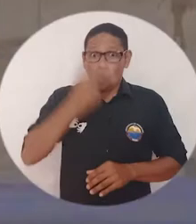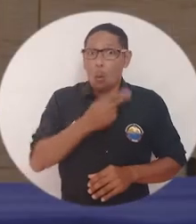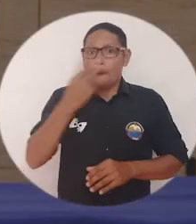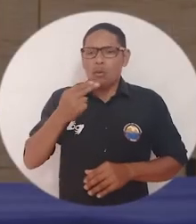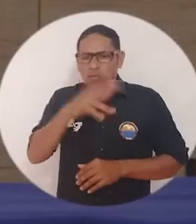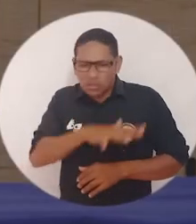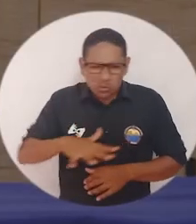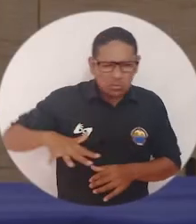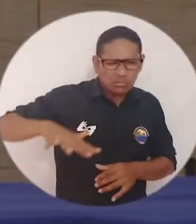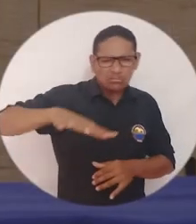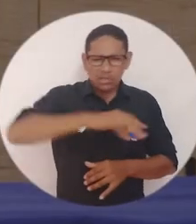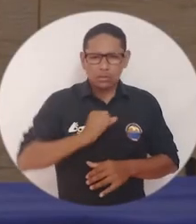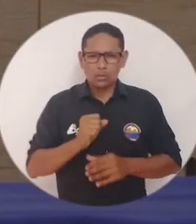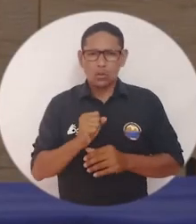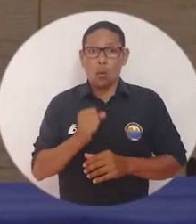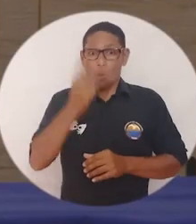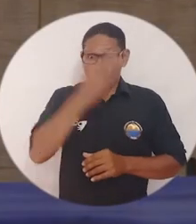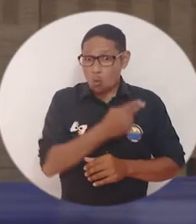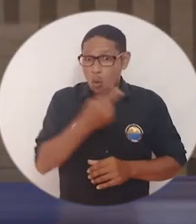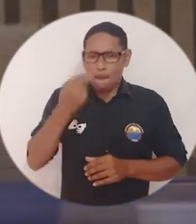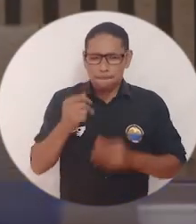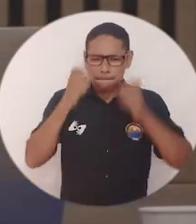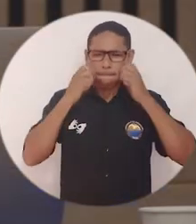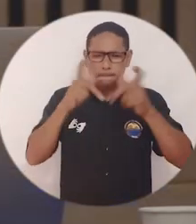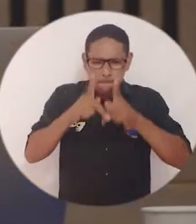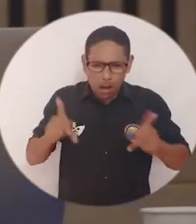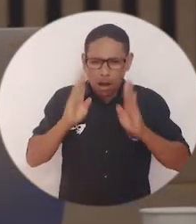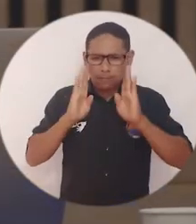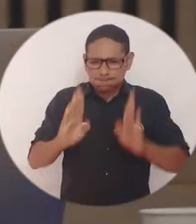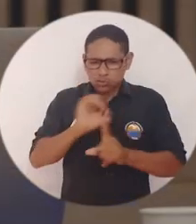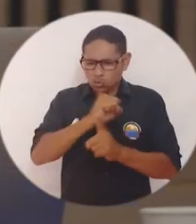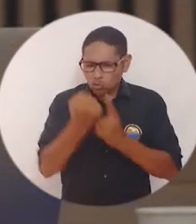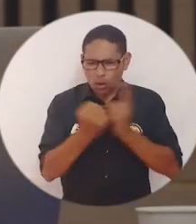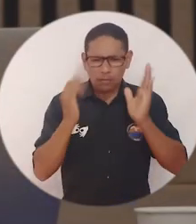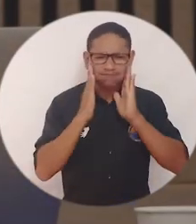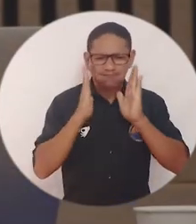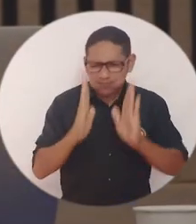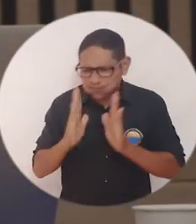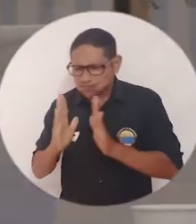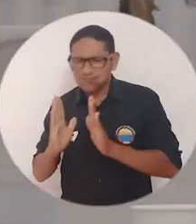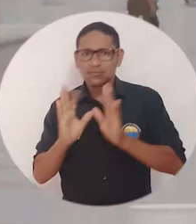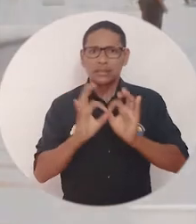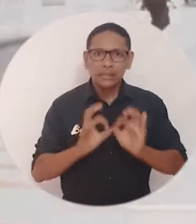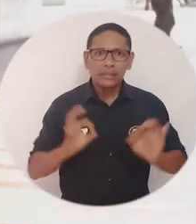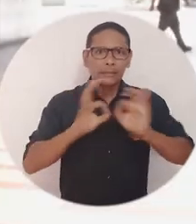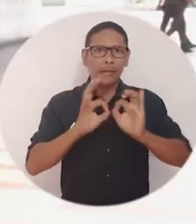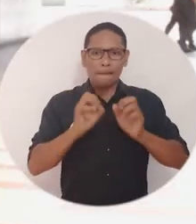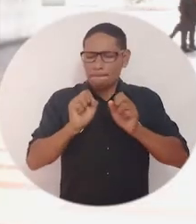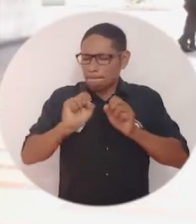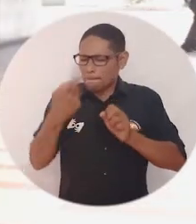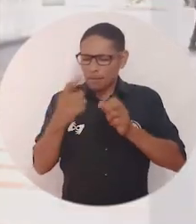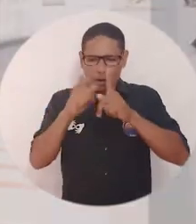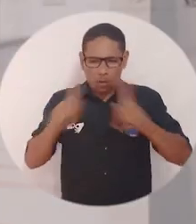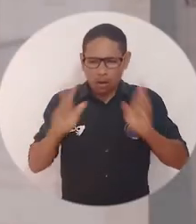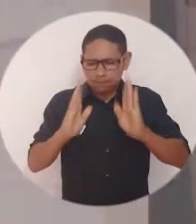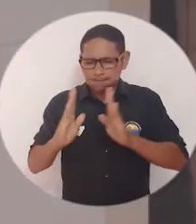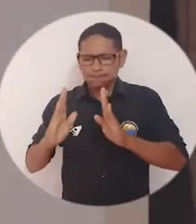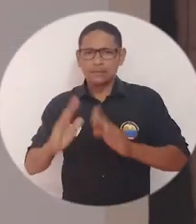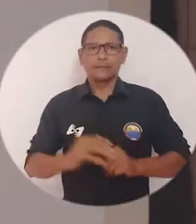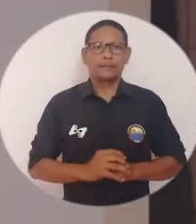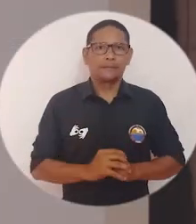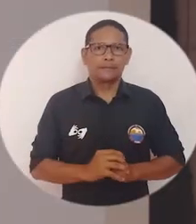territorio, compromiso con la humanización de la sociedad, compromiso con primero la gente.